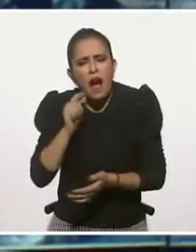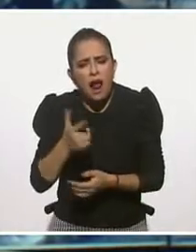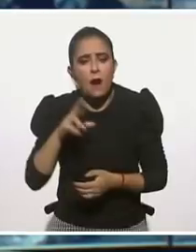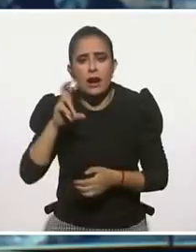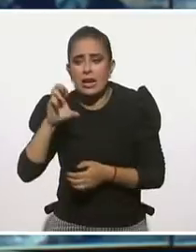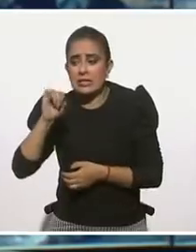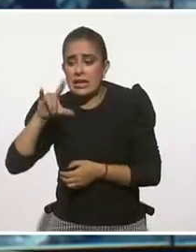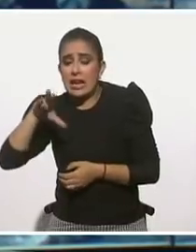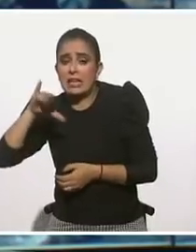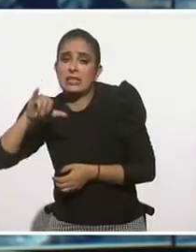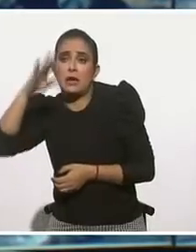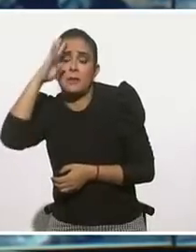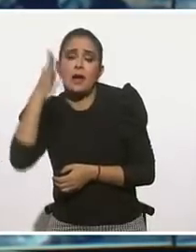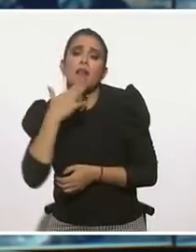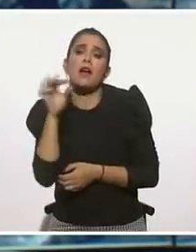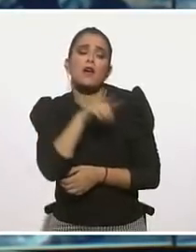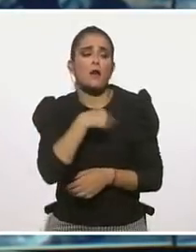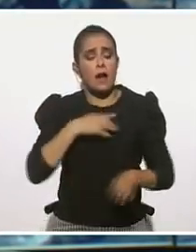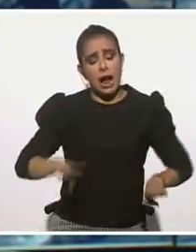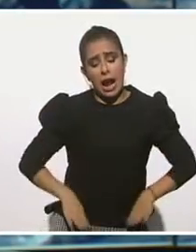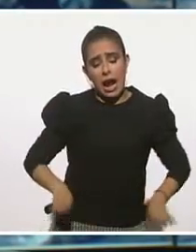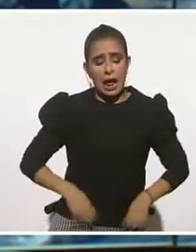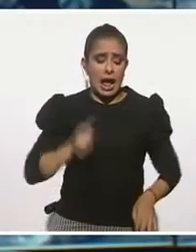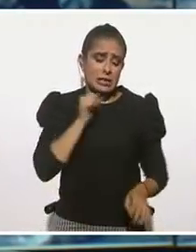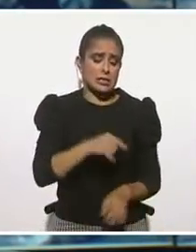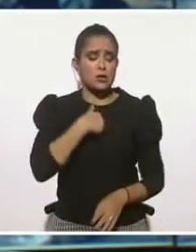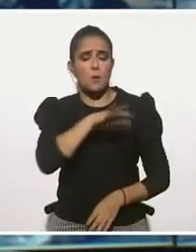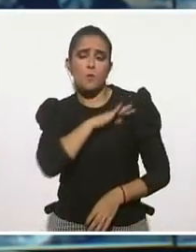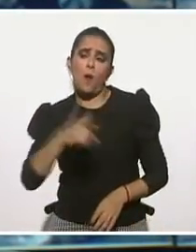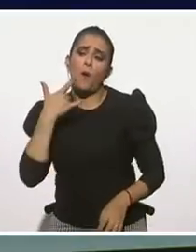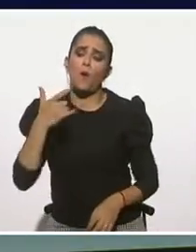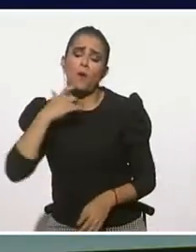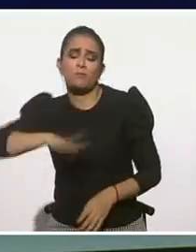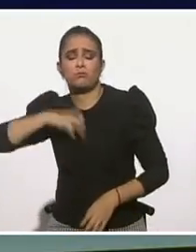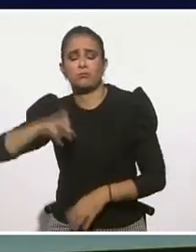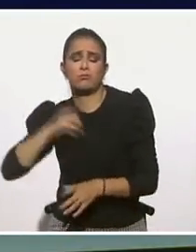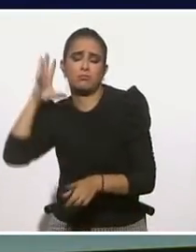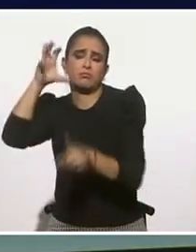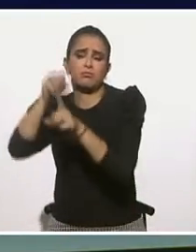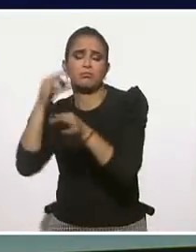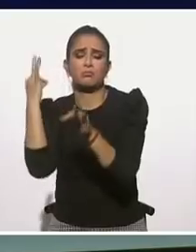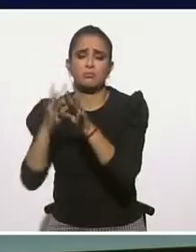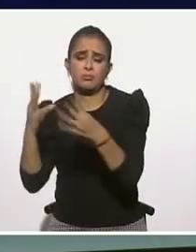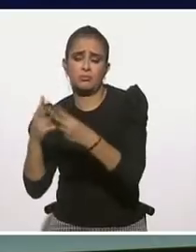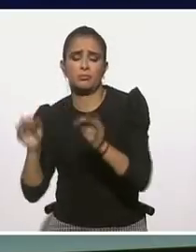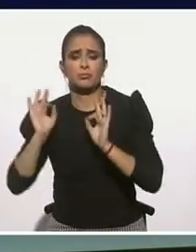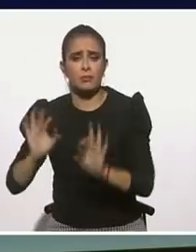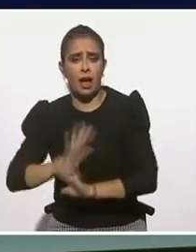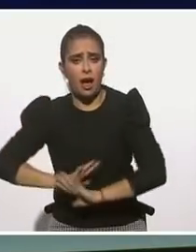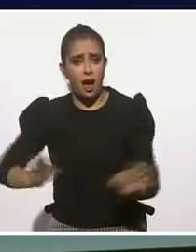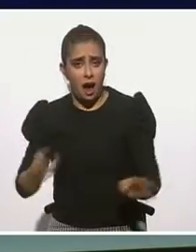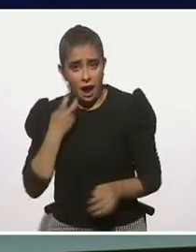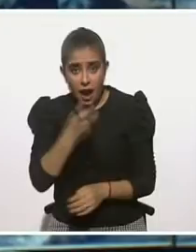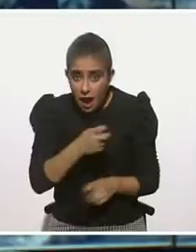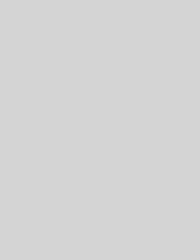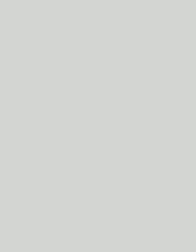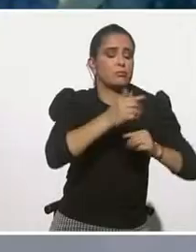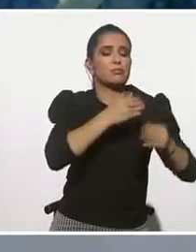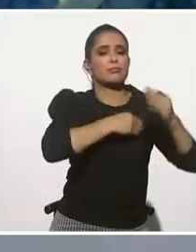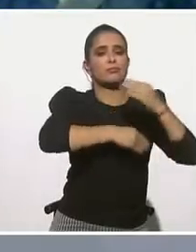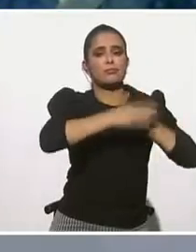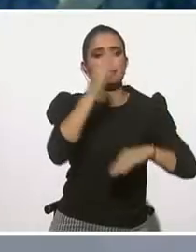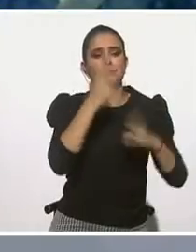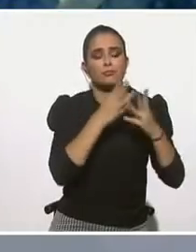no puede ser algo tan sencillo como lo tienes o no lo tienes. No, o sea, es una serie de situaciones y elementos que van a favorecer el resultado.